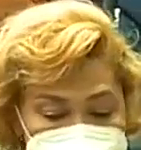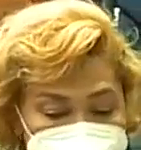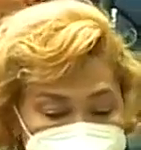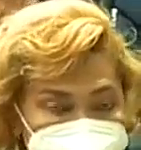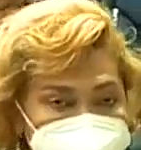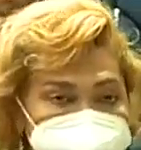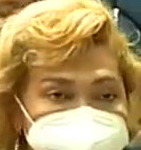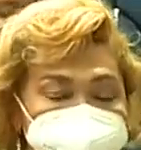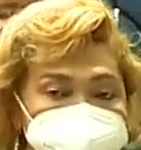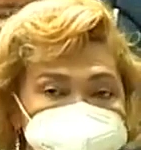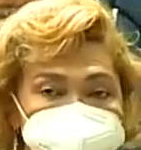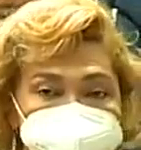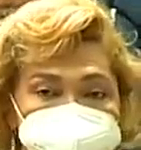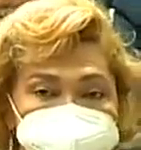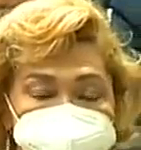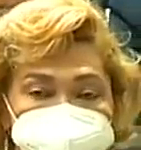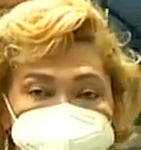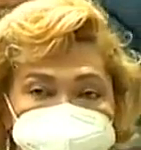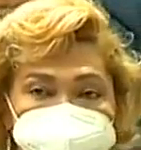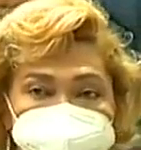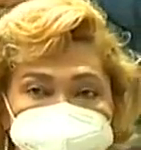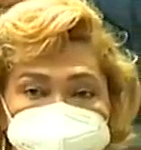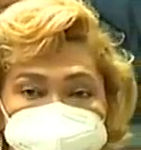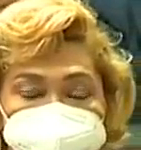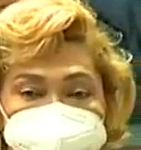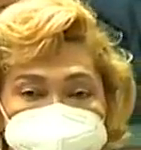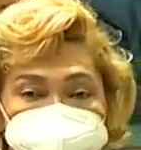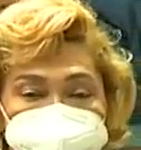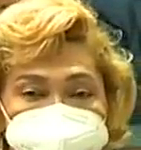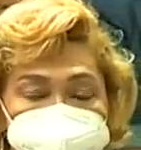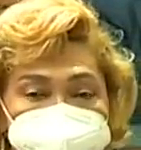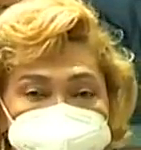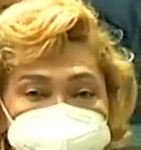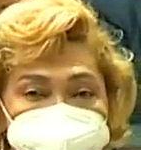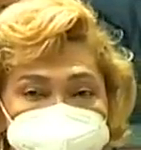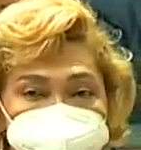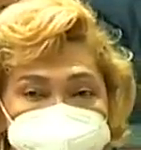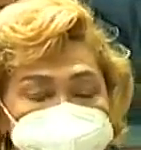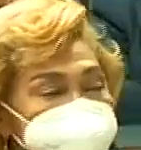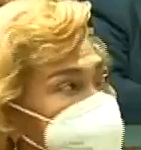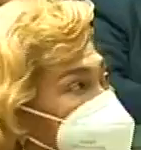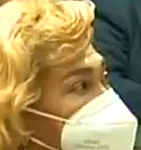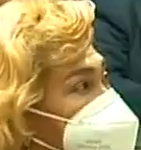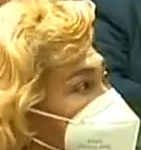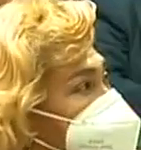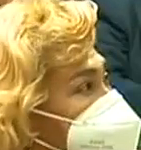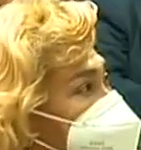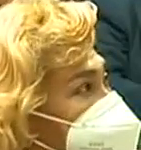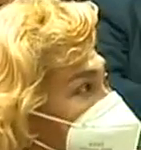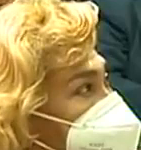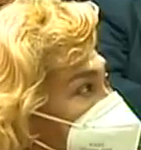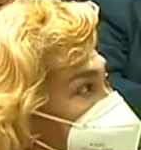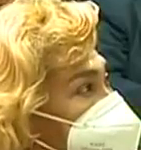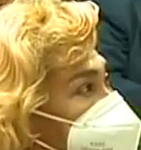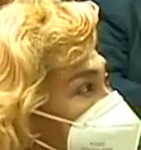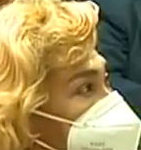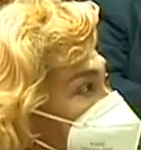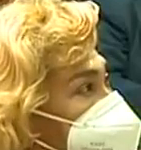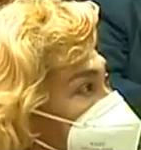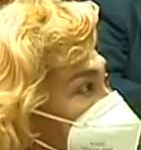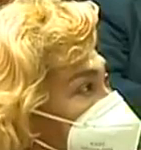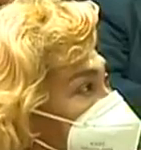asamblea nacional tomo brevemente este derecho de palabra para conmemorar